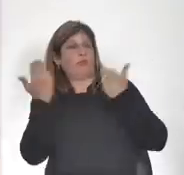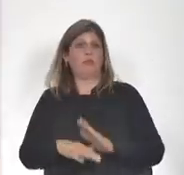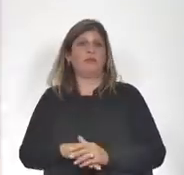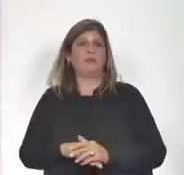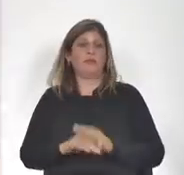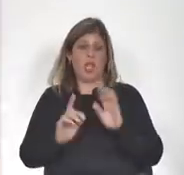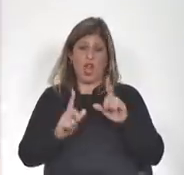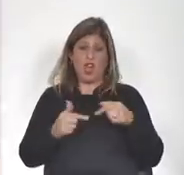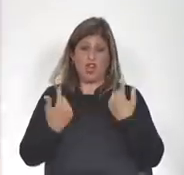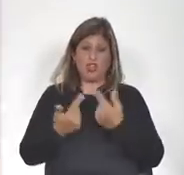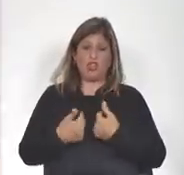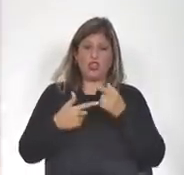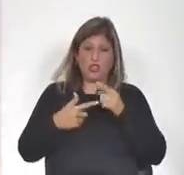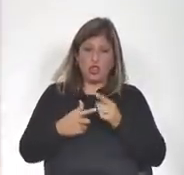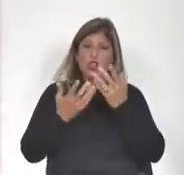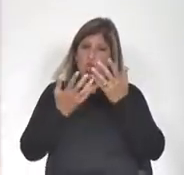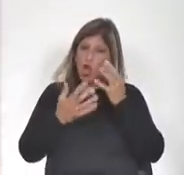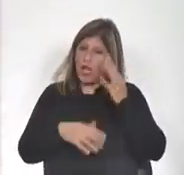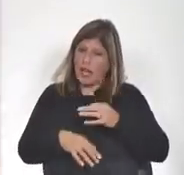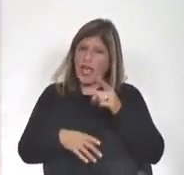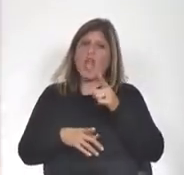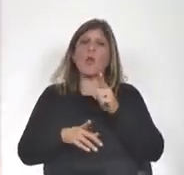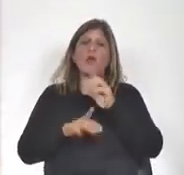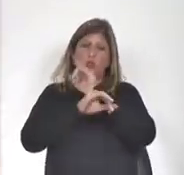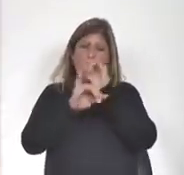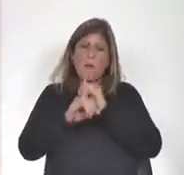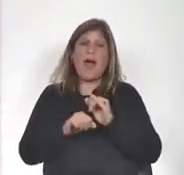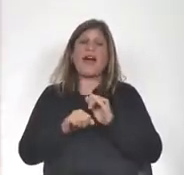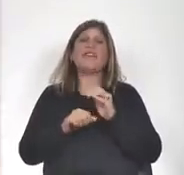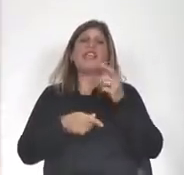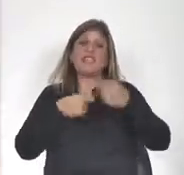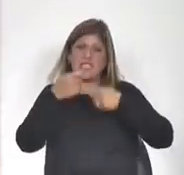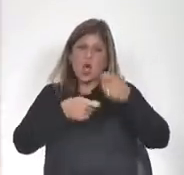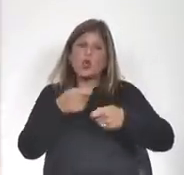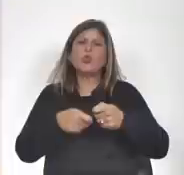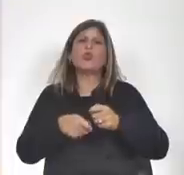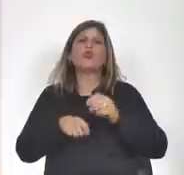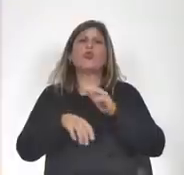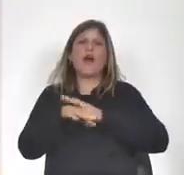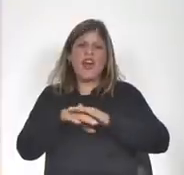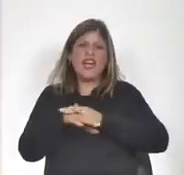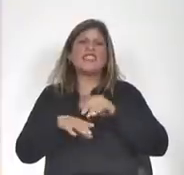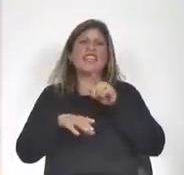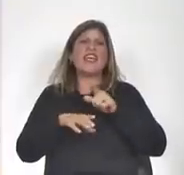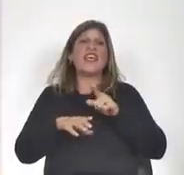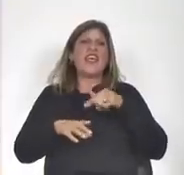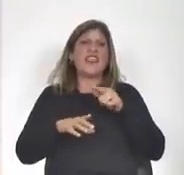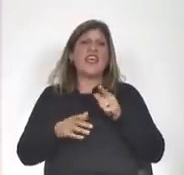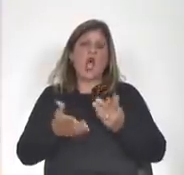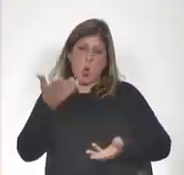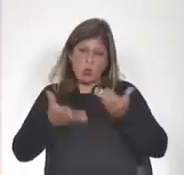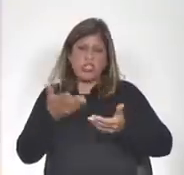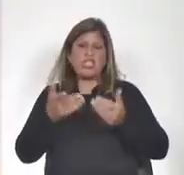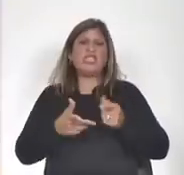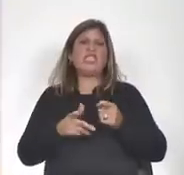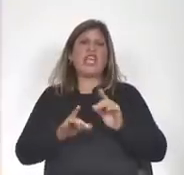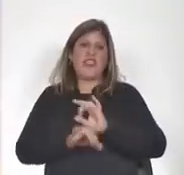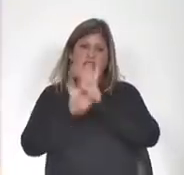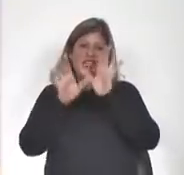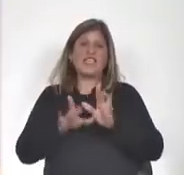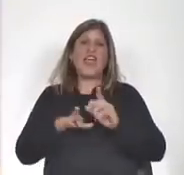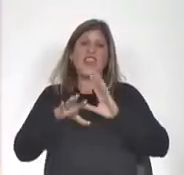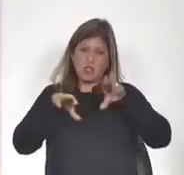nosotros creemos en una paz que se construye sobre la base de la justicia, del debate franco, del decir nuestras verdades en democracia, de asumir el